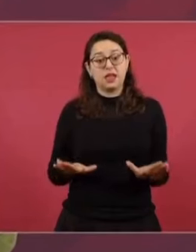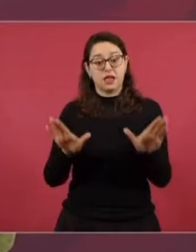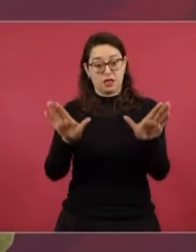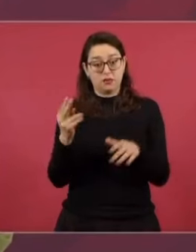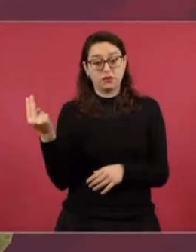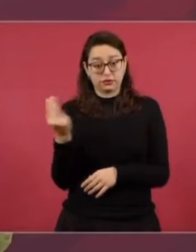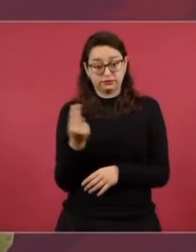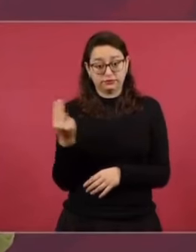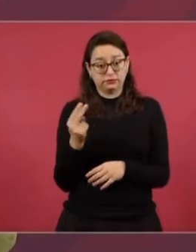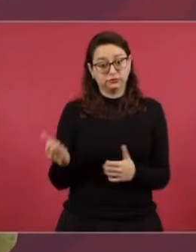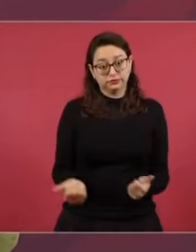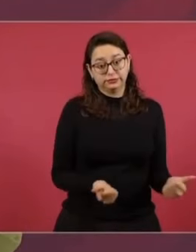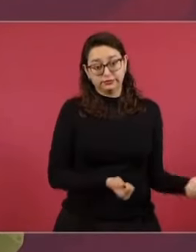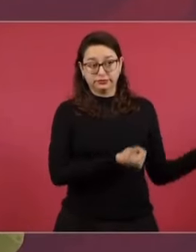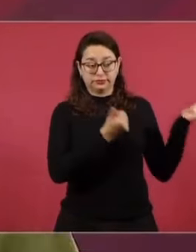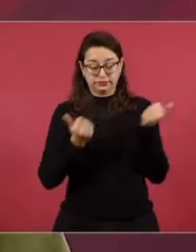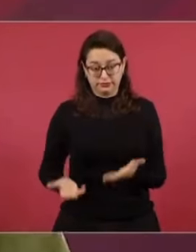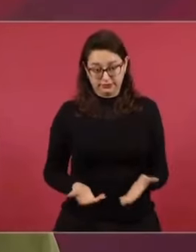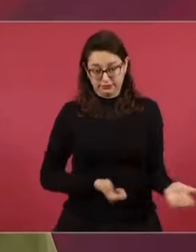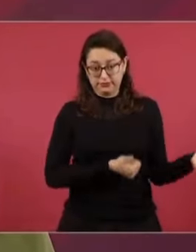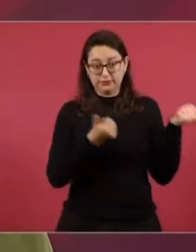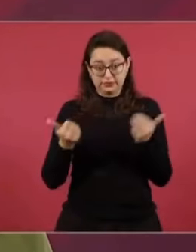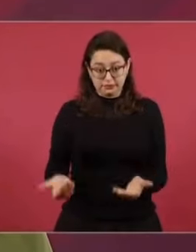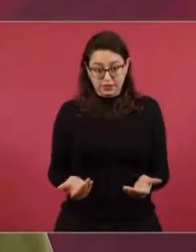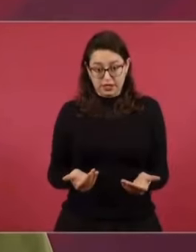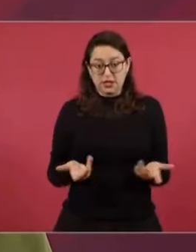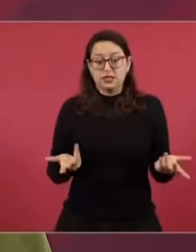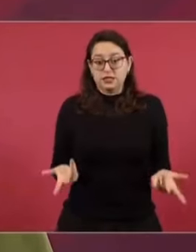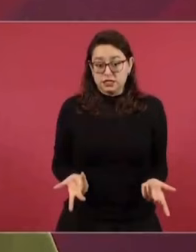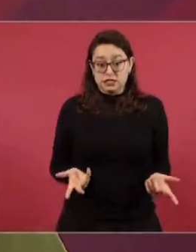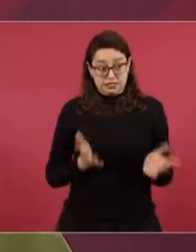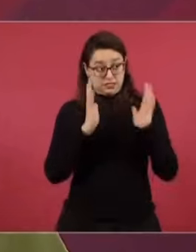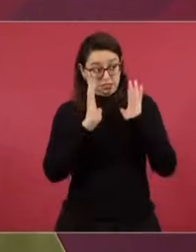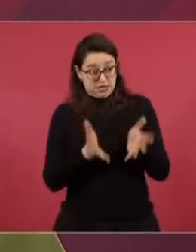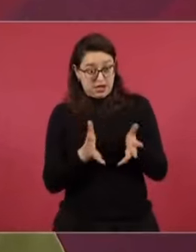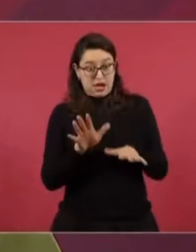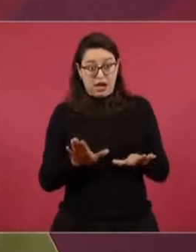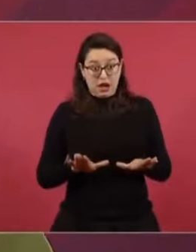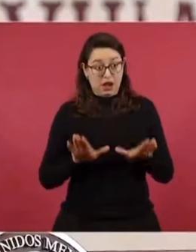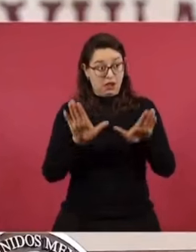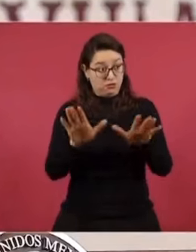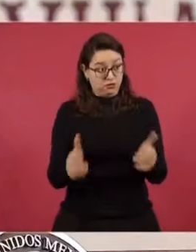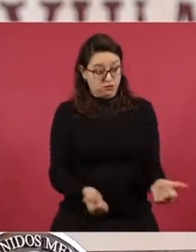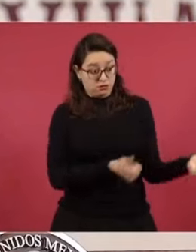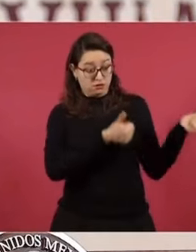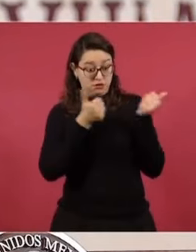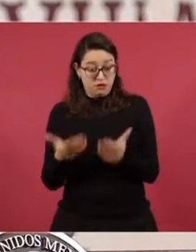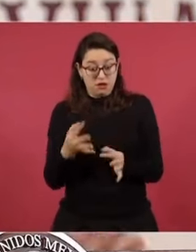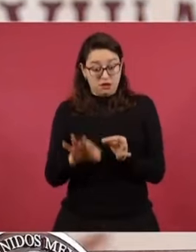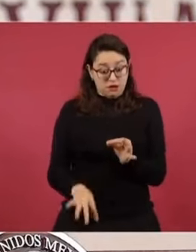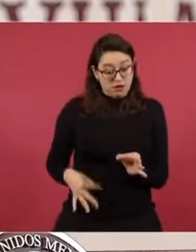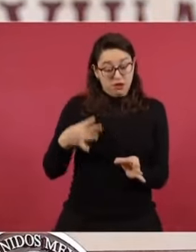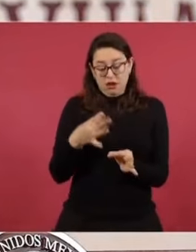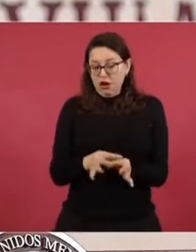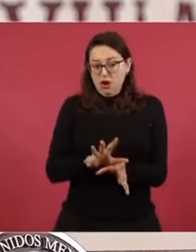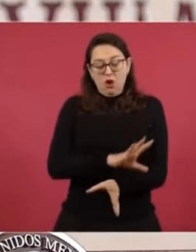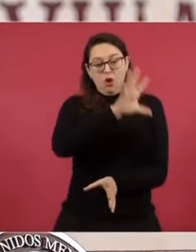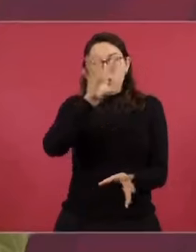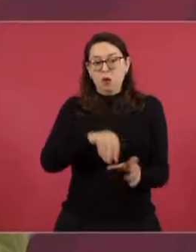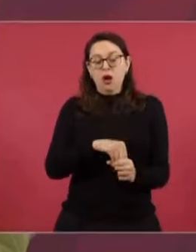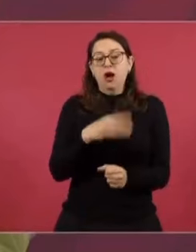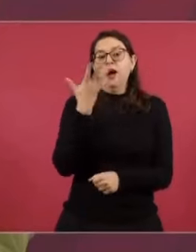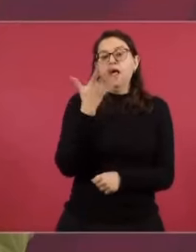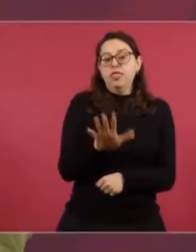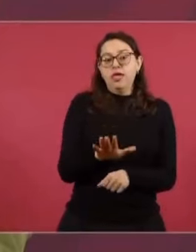contrataron con Sat Holding. Entonces, a partir de que los tengamos, que ya tendríamos la flota completa para